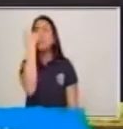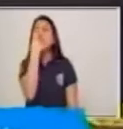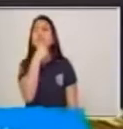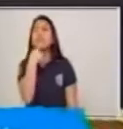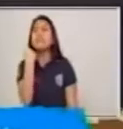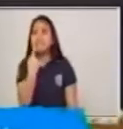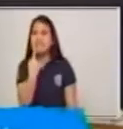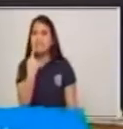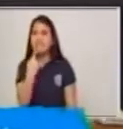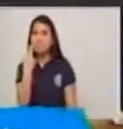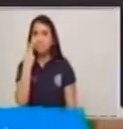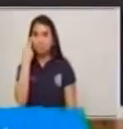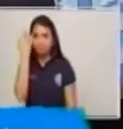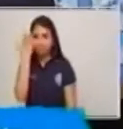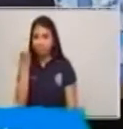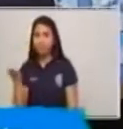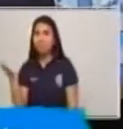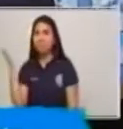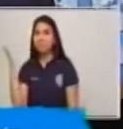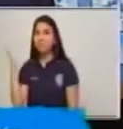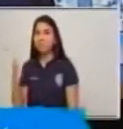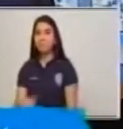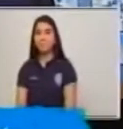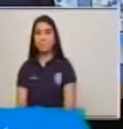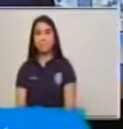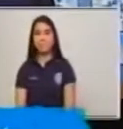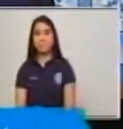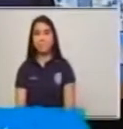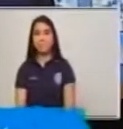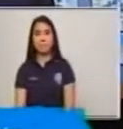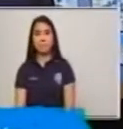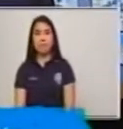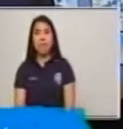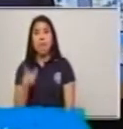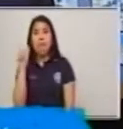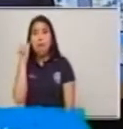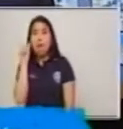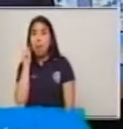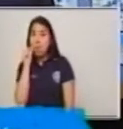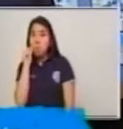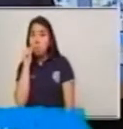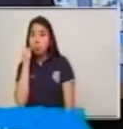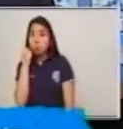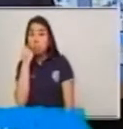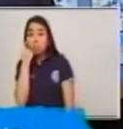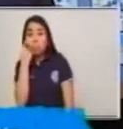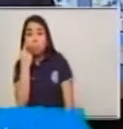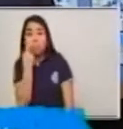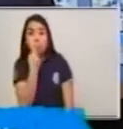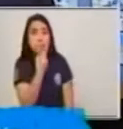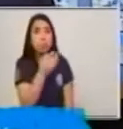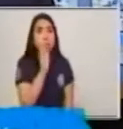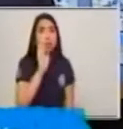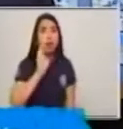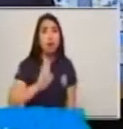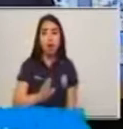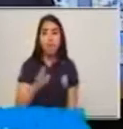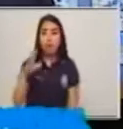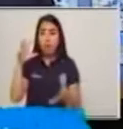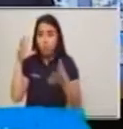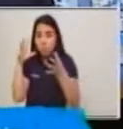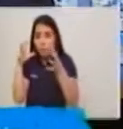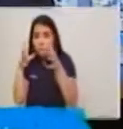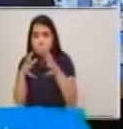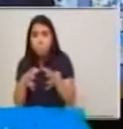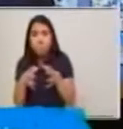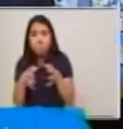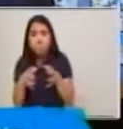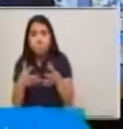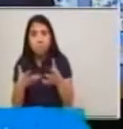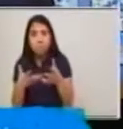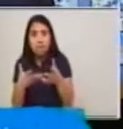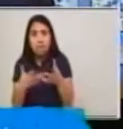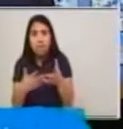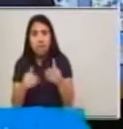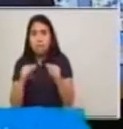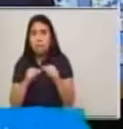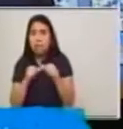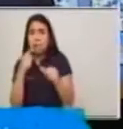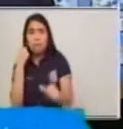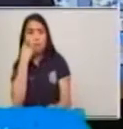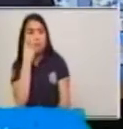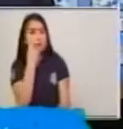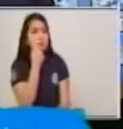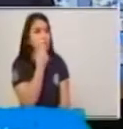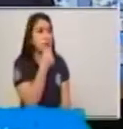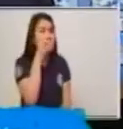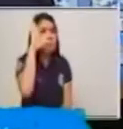Luis buscaba su pelota, buscaba su pelota. Y la estaba buscando porque